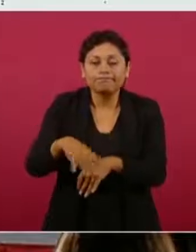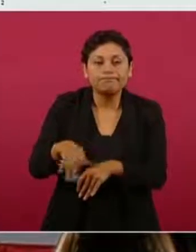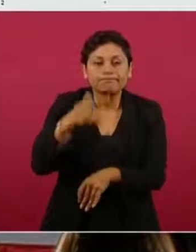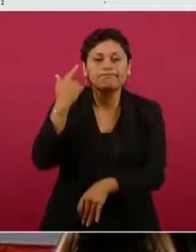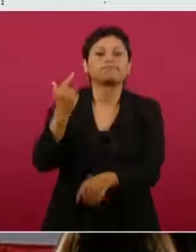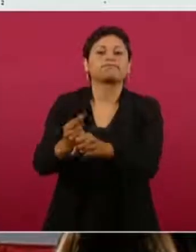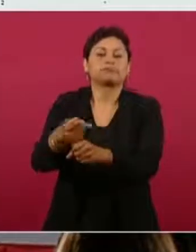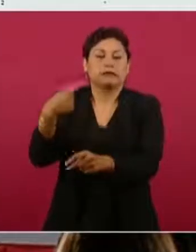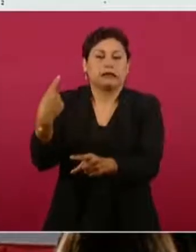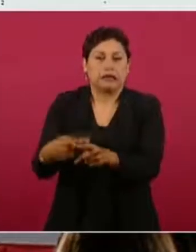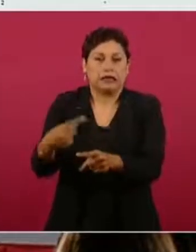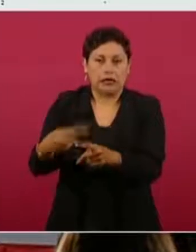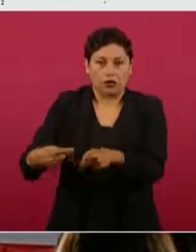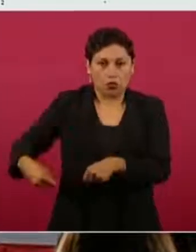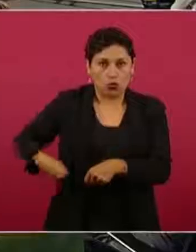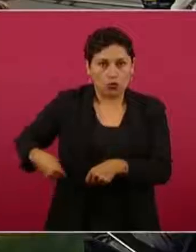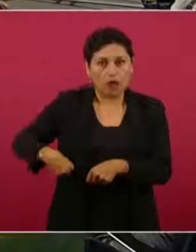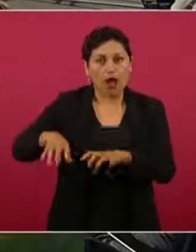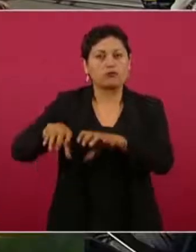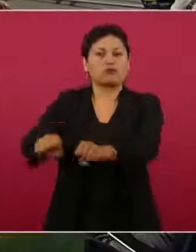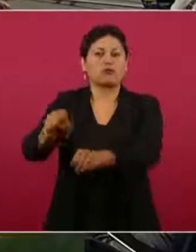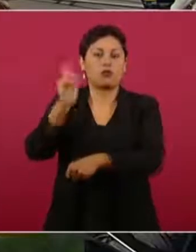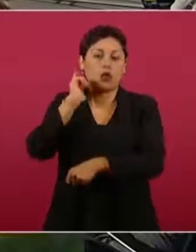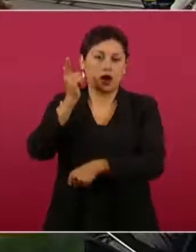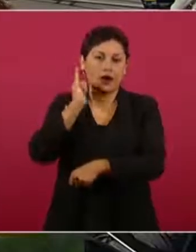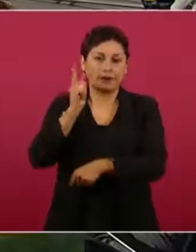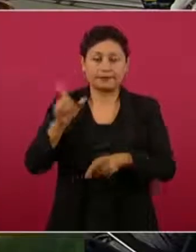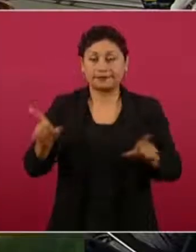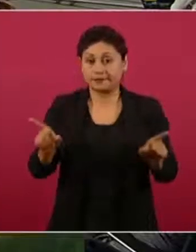reprobable homicidio. Sería cuanto, señor presidente.